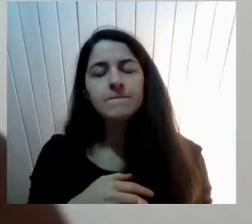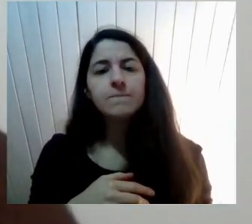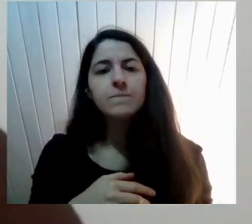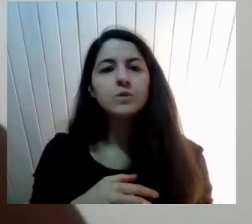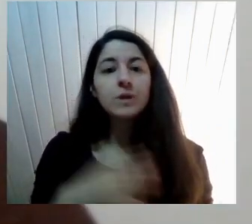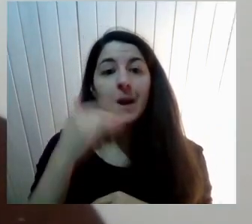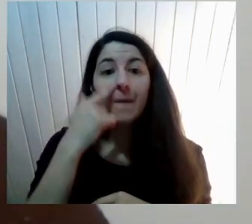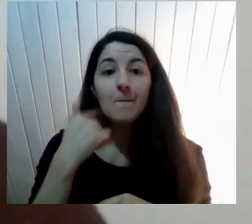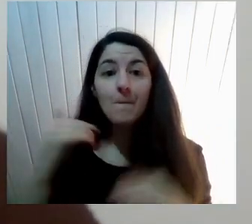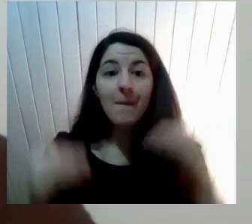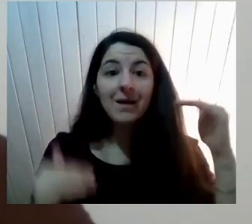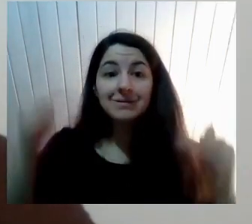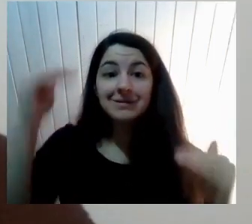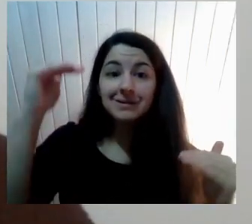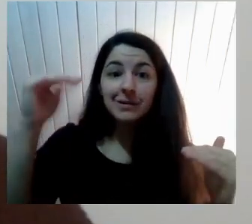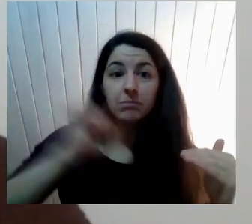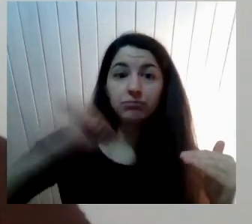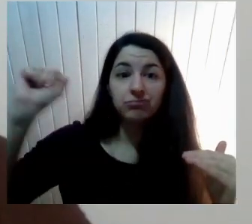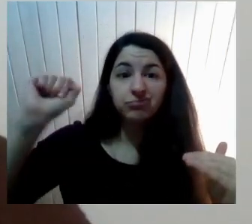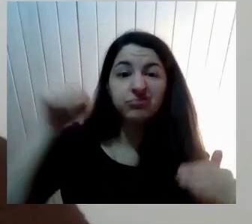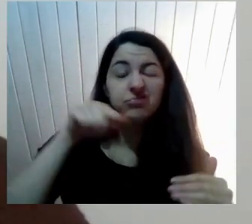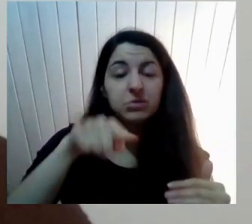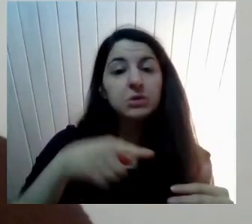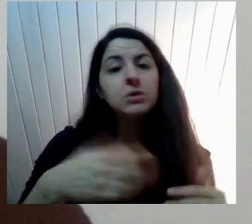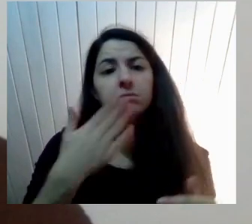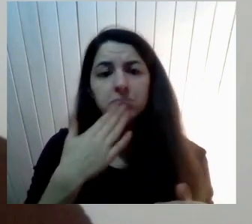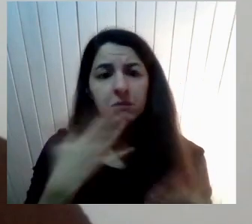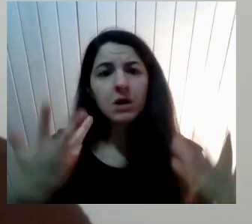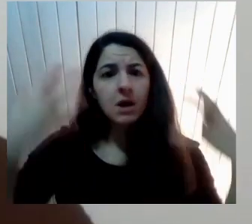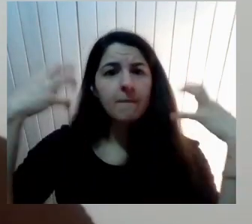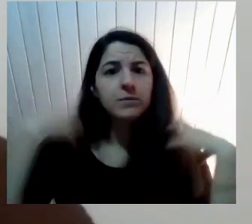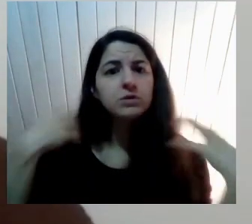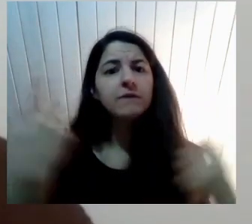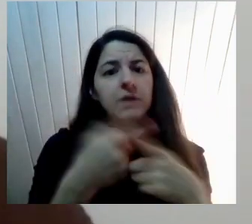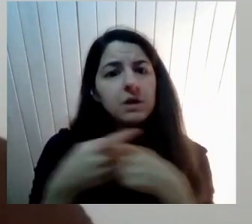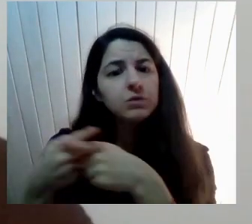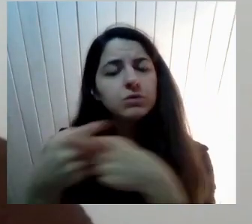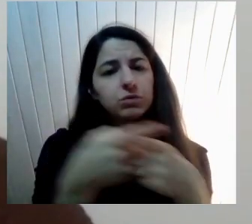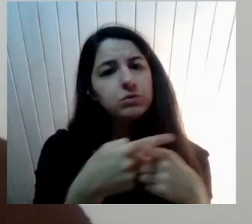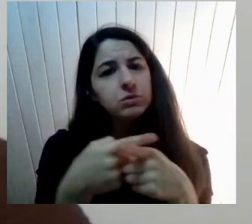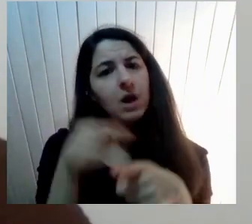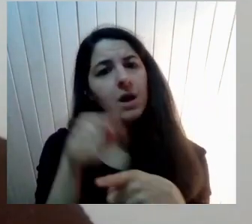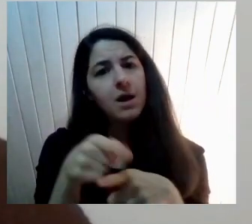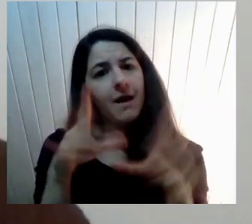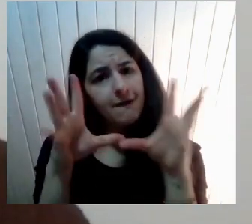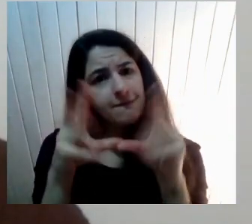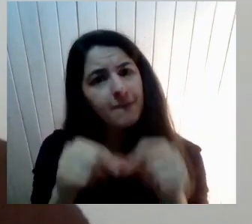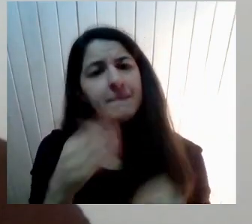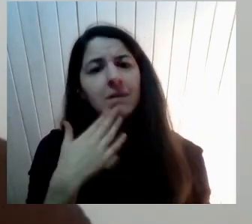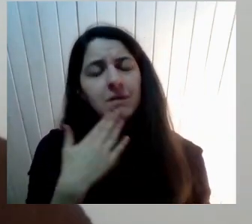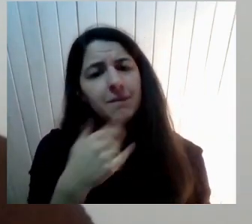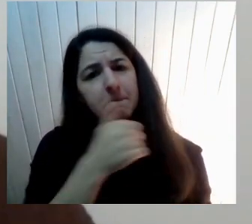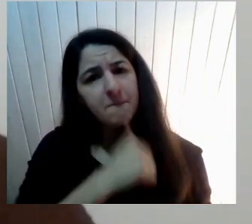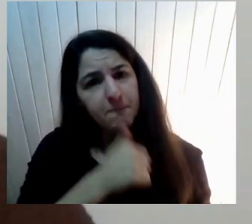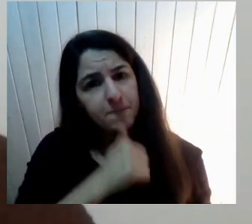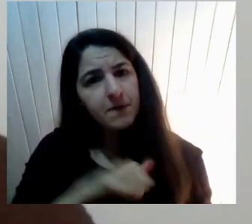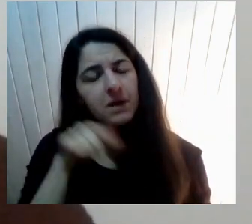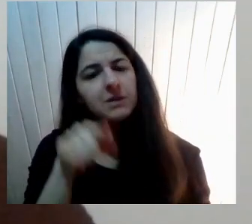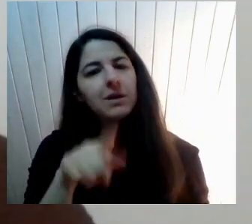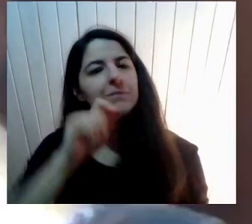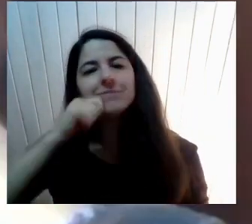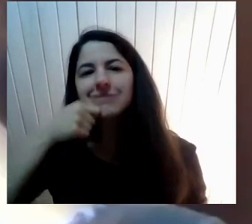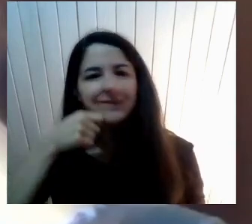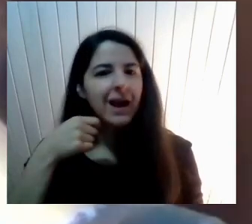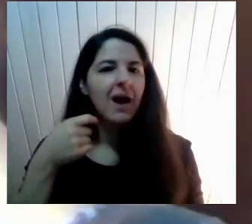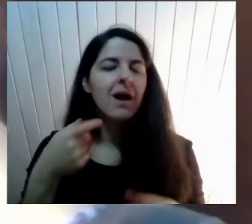interesante Y yo creo que Muy preocupante Y muy al debe De lo que tiene que pasar Con la familia Entonces también Está esta cuestión neoliberal De quién